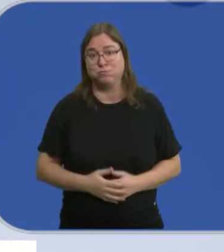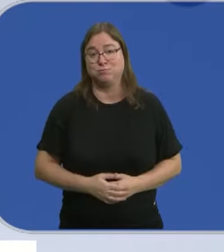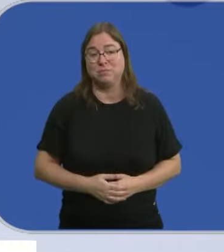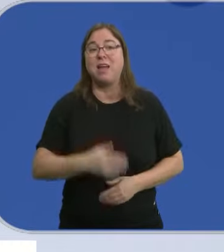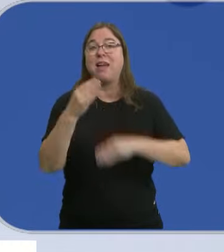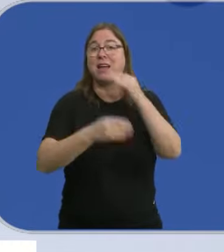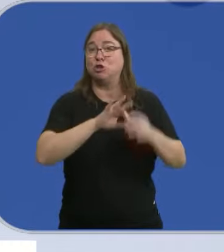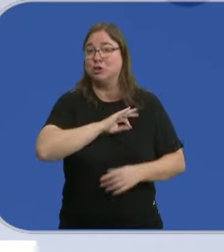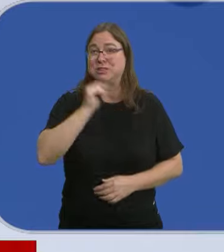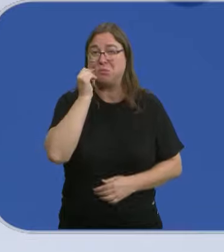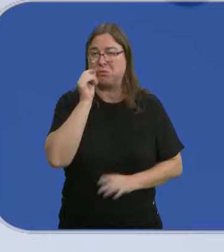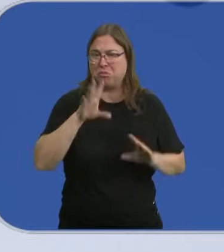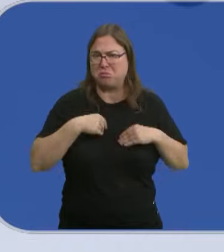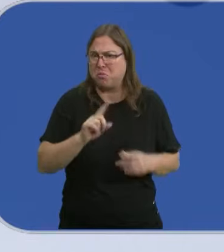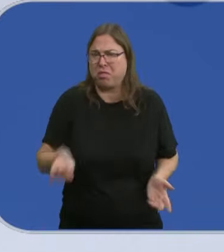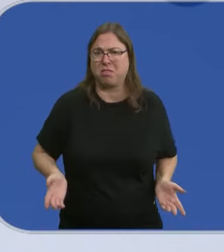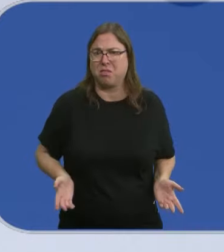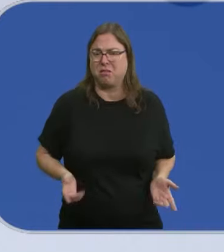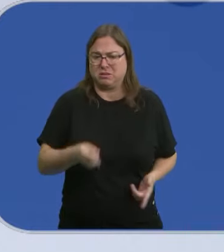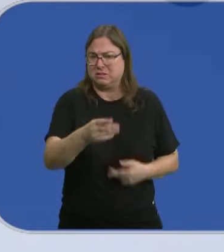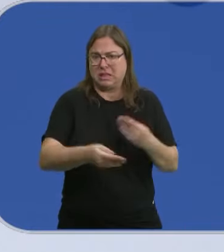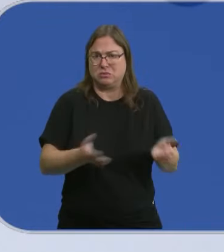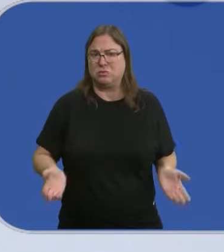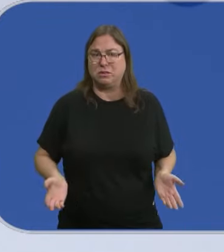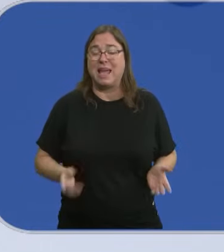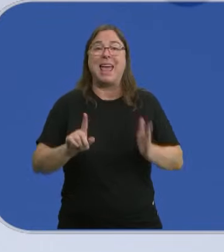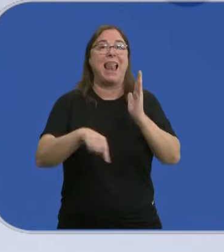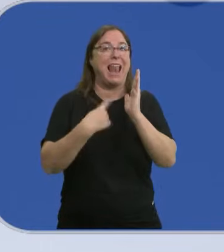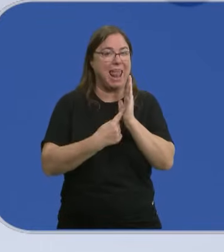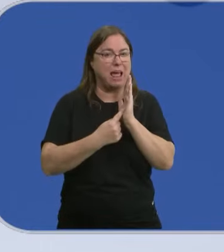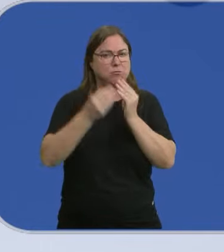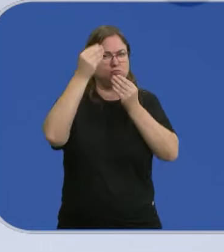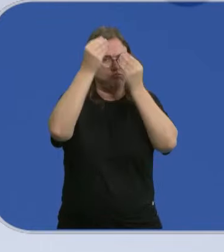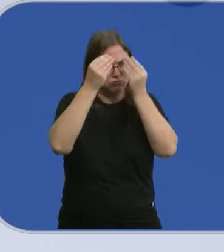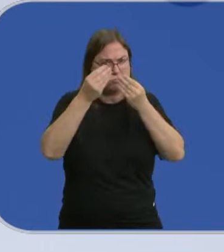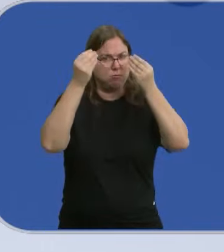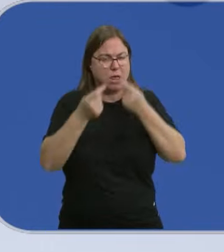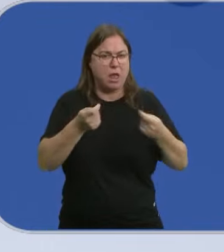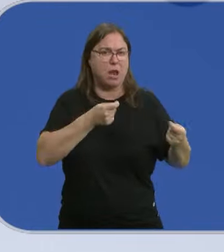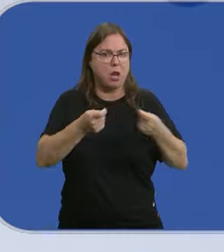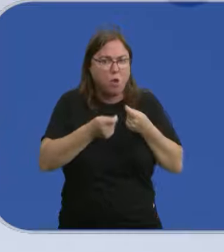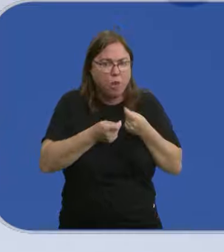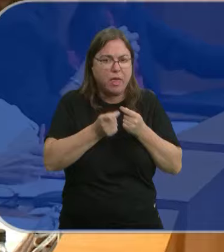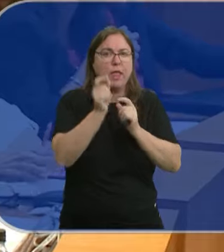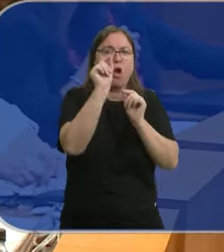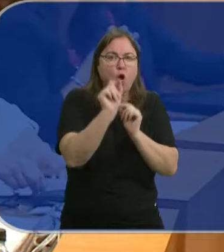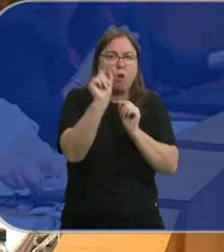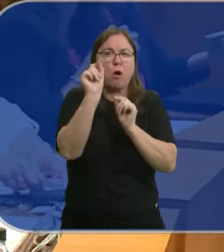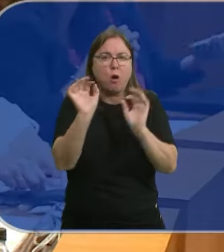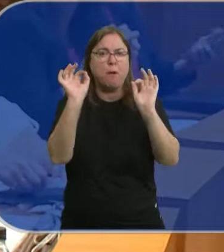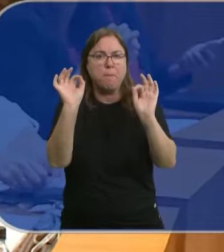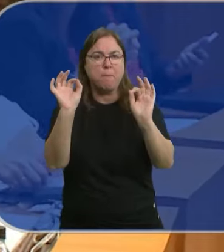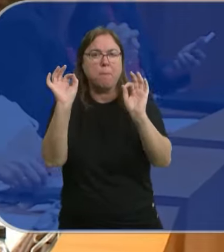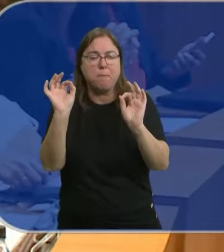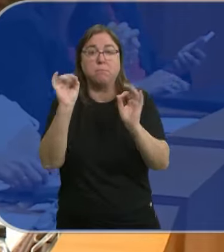Lo que ha hecho el señor Mañoco es inaceptable con esto. Una ley meditada, una ley negociada coma a coma. El